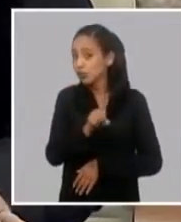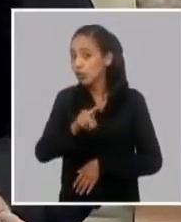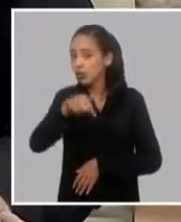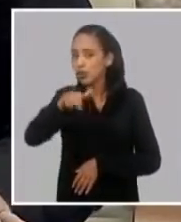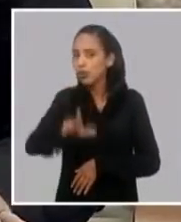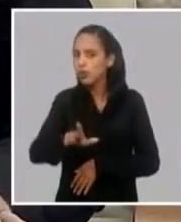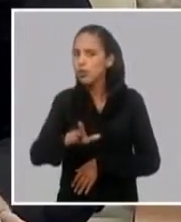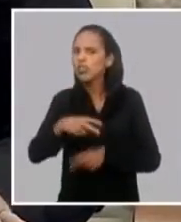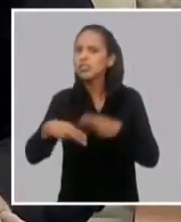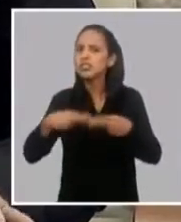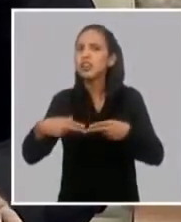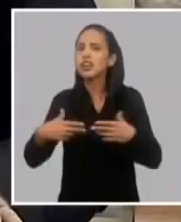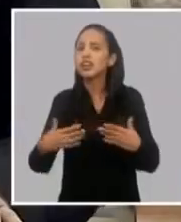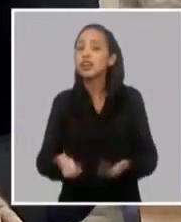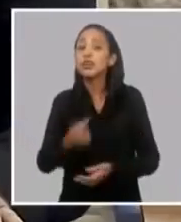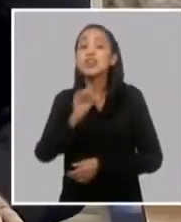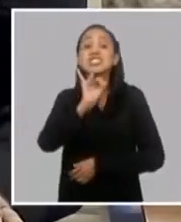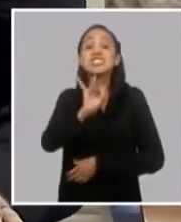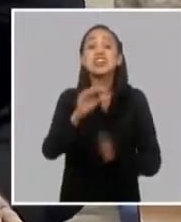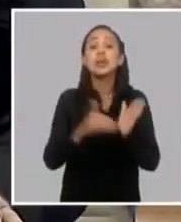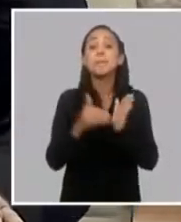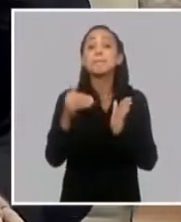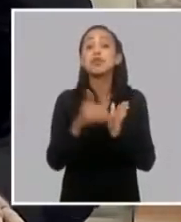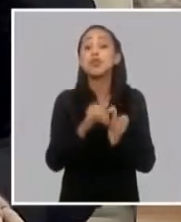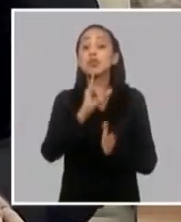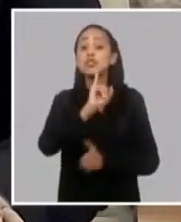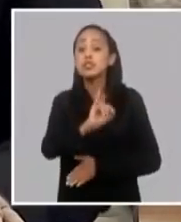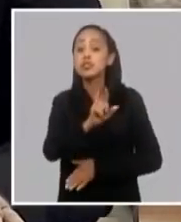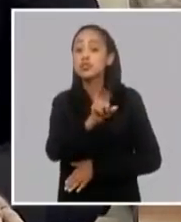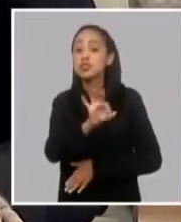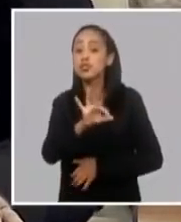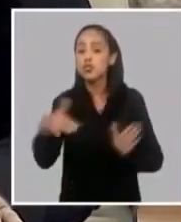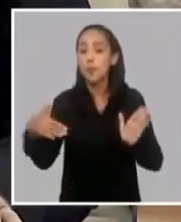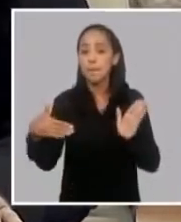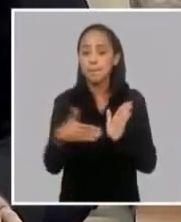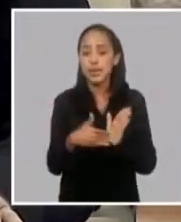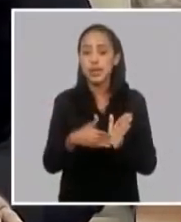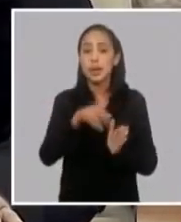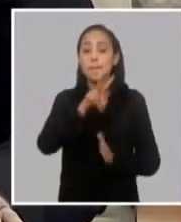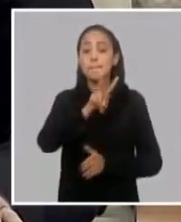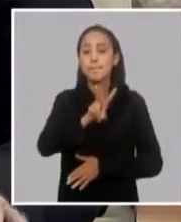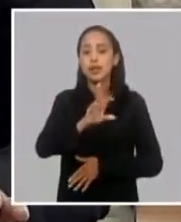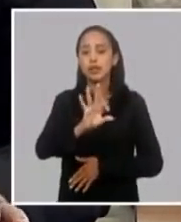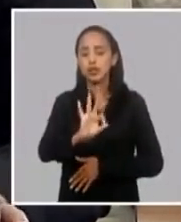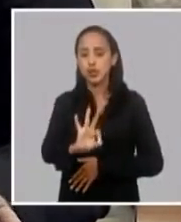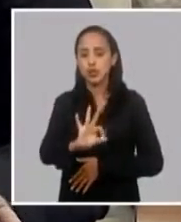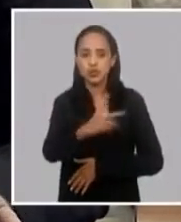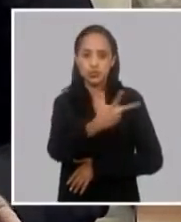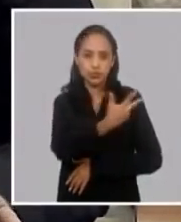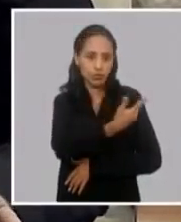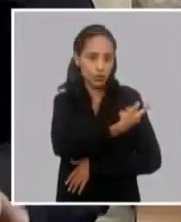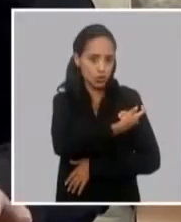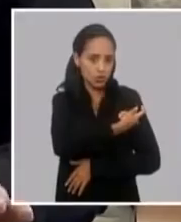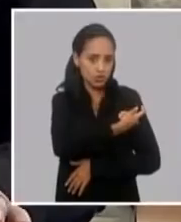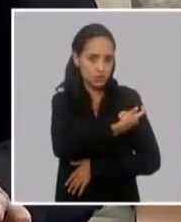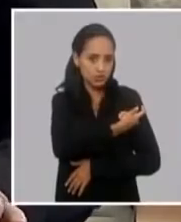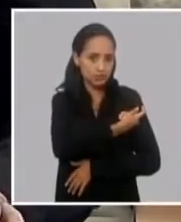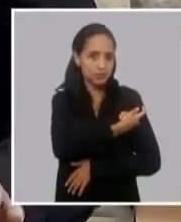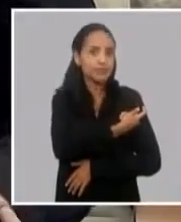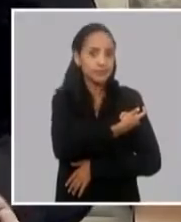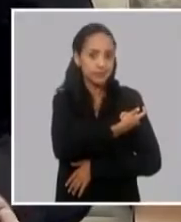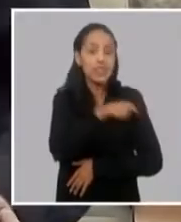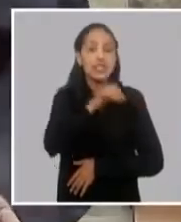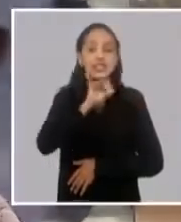se han aplicado 7,618,028 dosis. 7